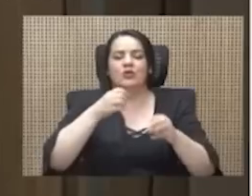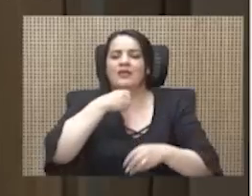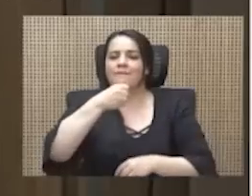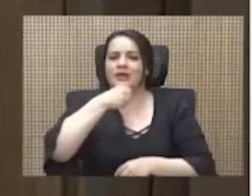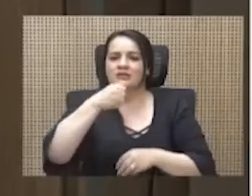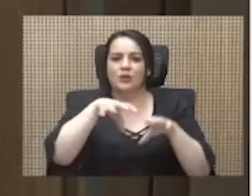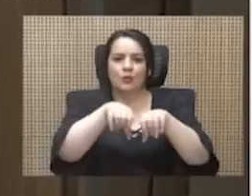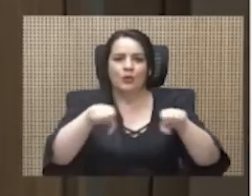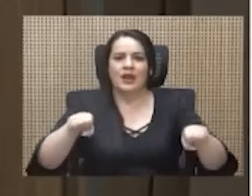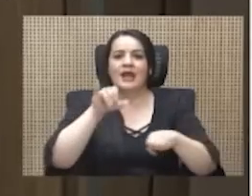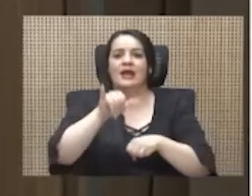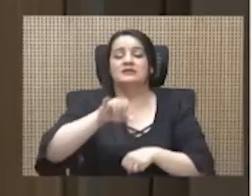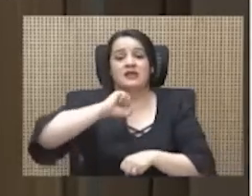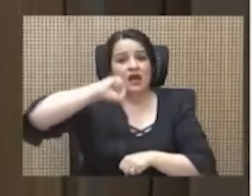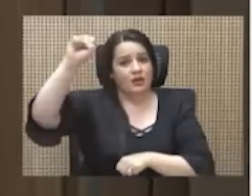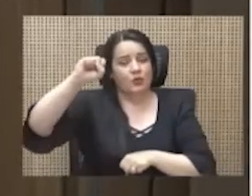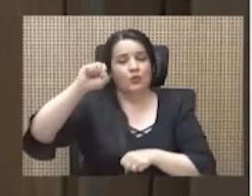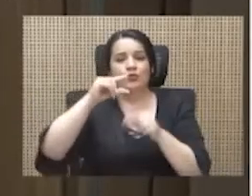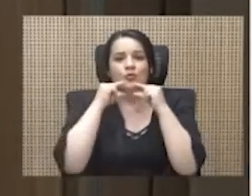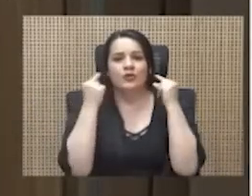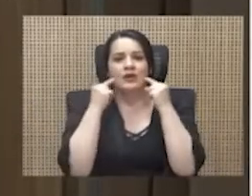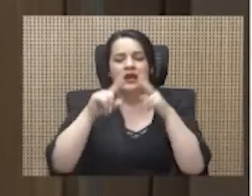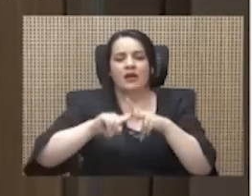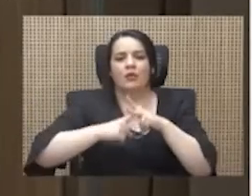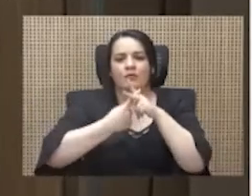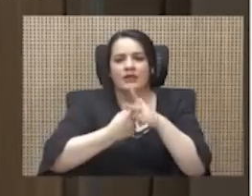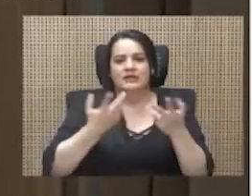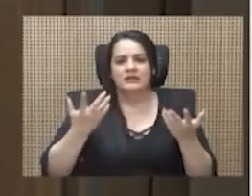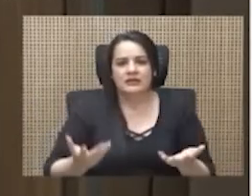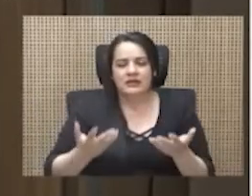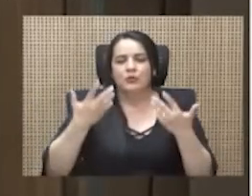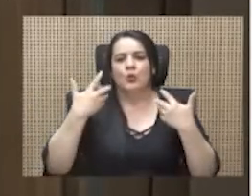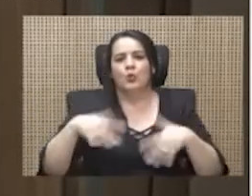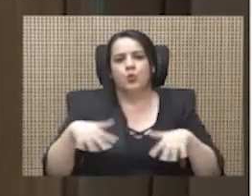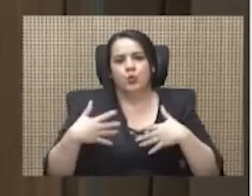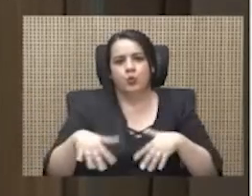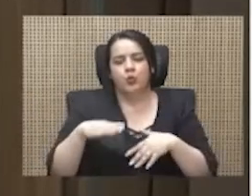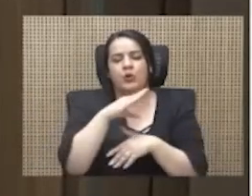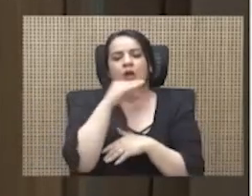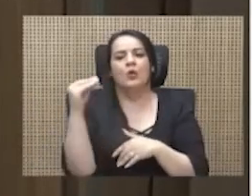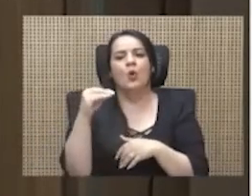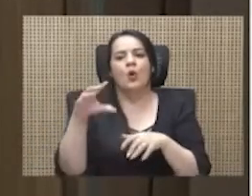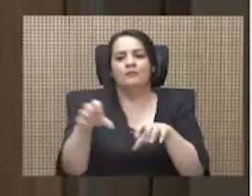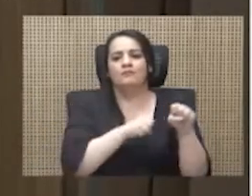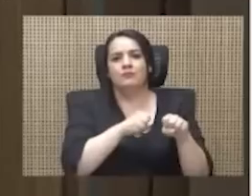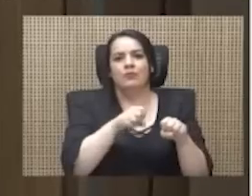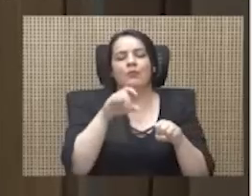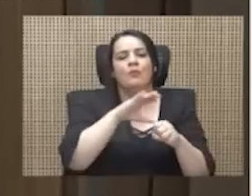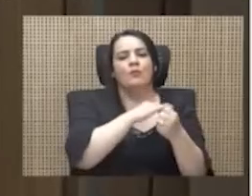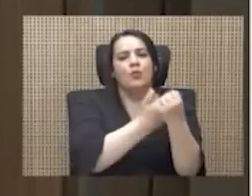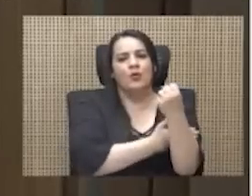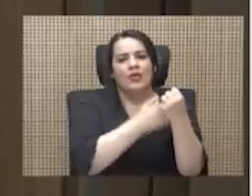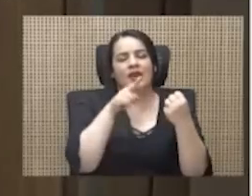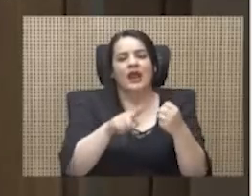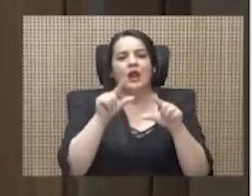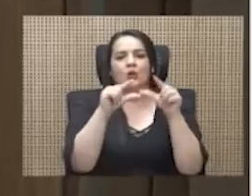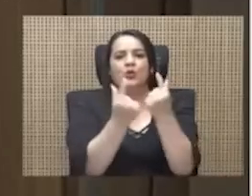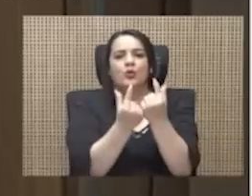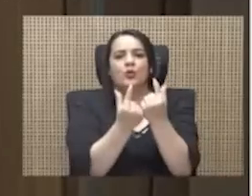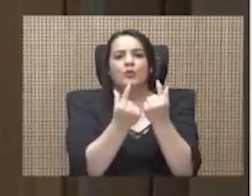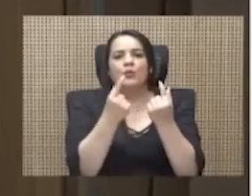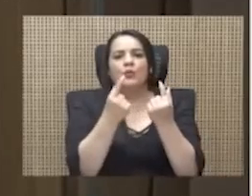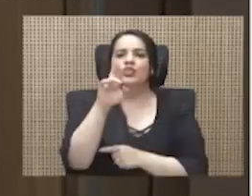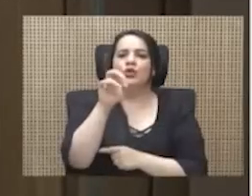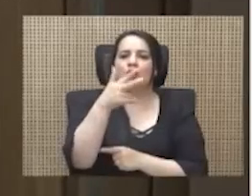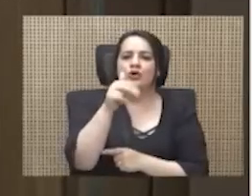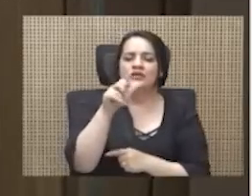ganó Rodrigo Chávez la presidencia, arrancándoles de cuajo el poder al grupito de las trochas, de los alcateles,